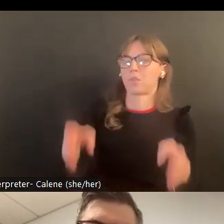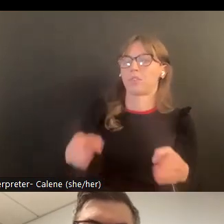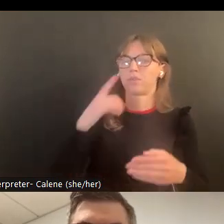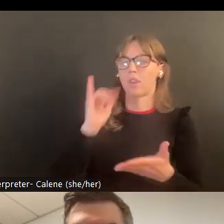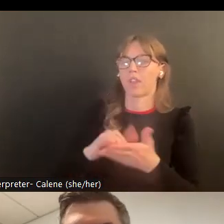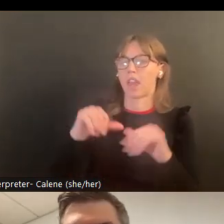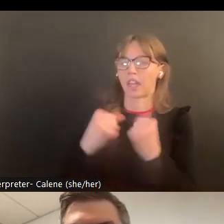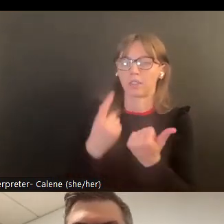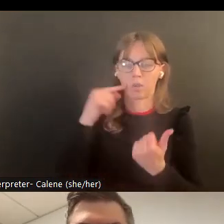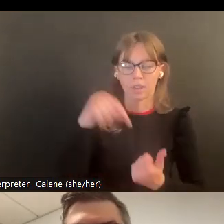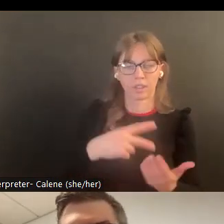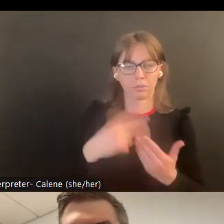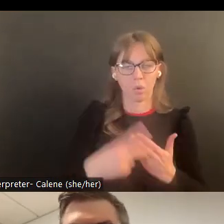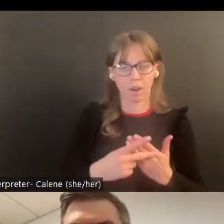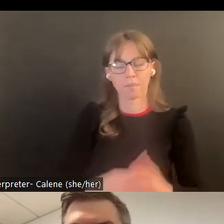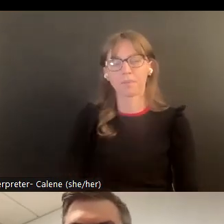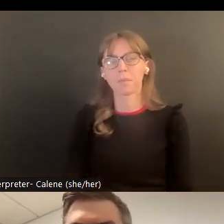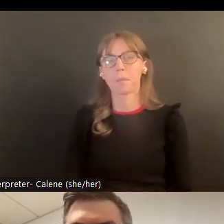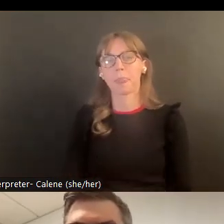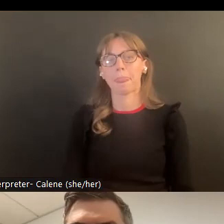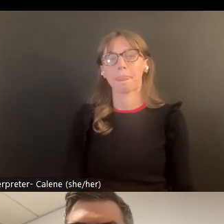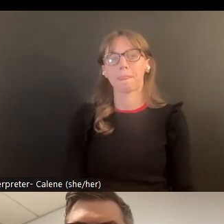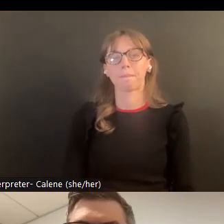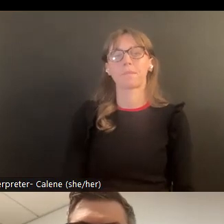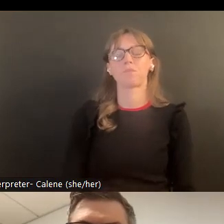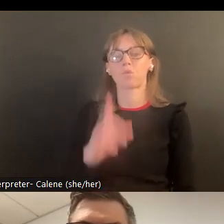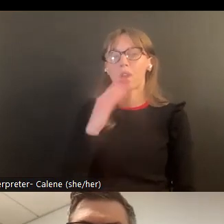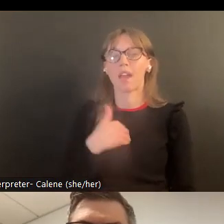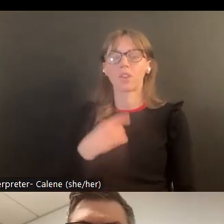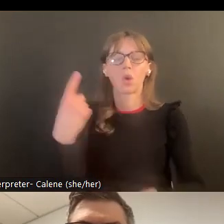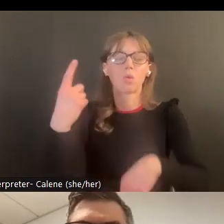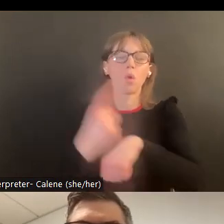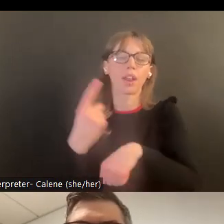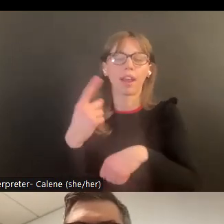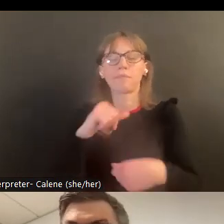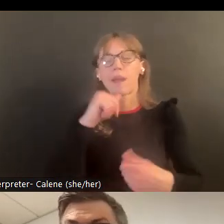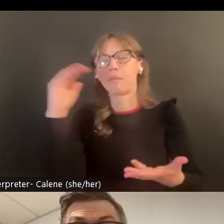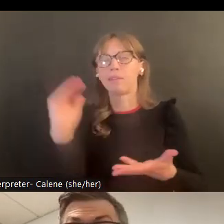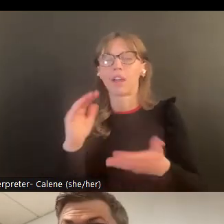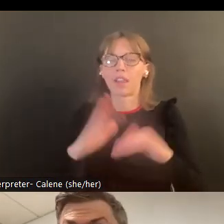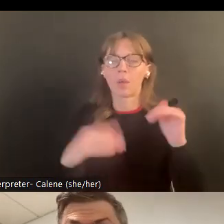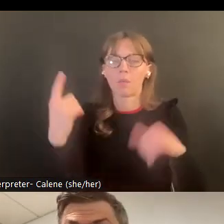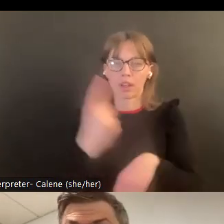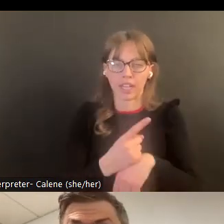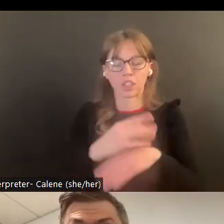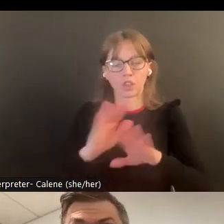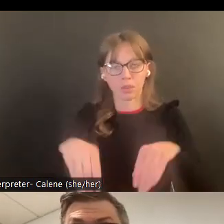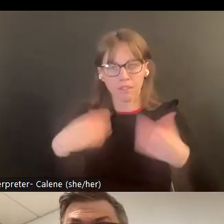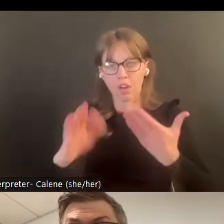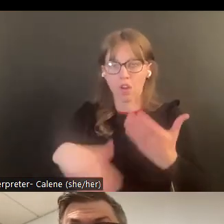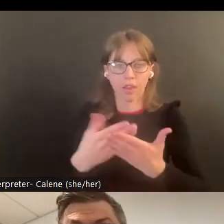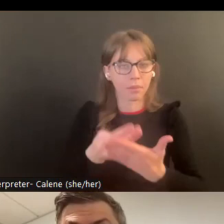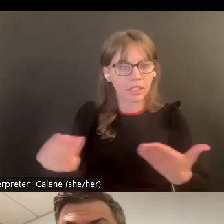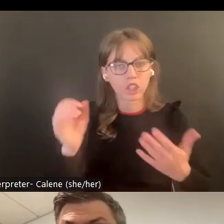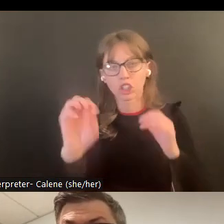para este programa vamos a tener un día quizás no tanto un día de entrenamiento para